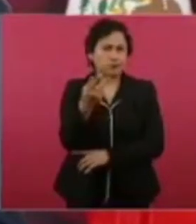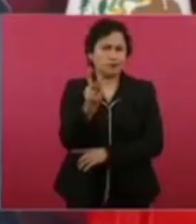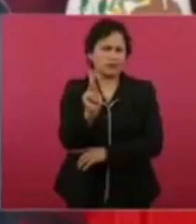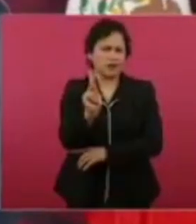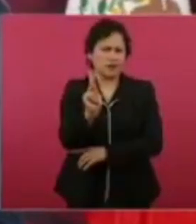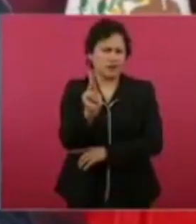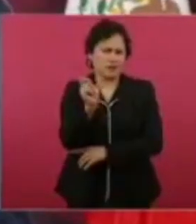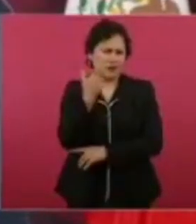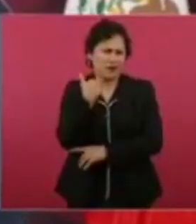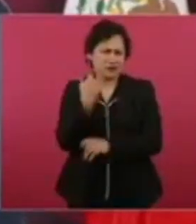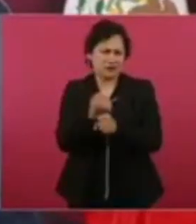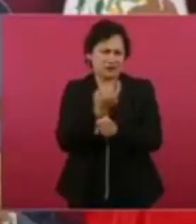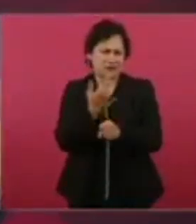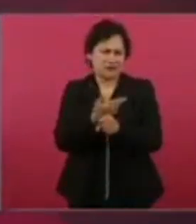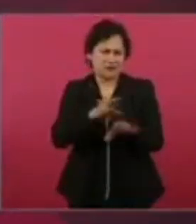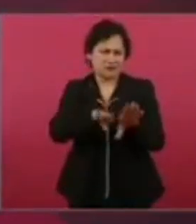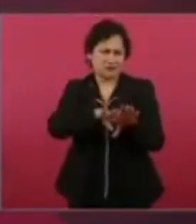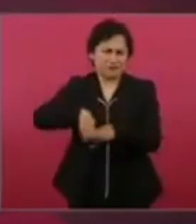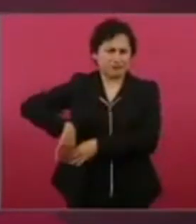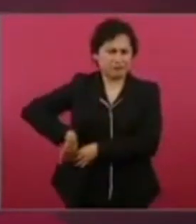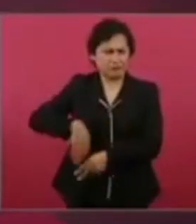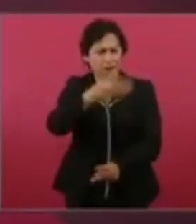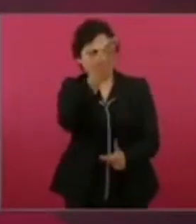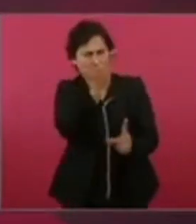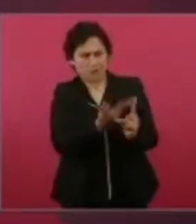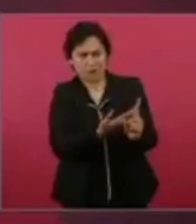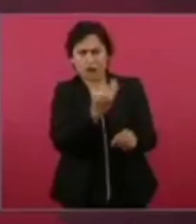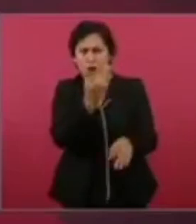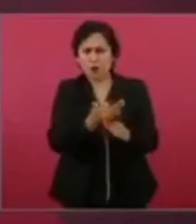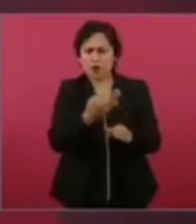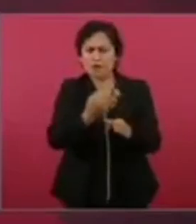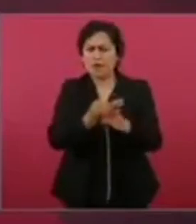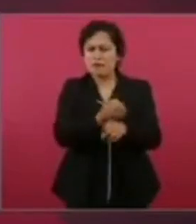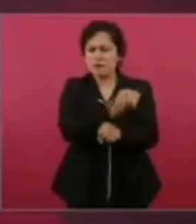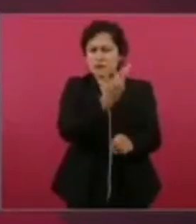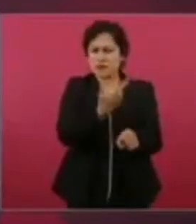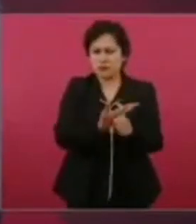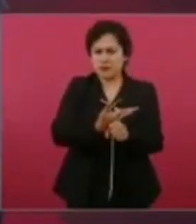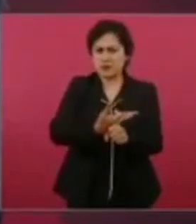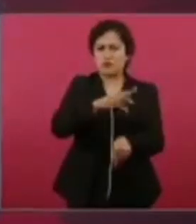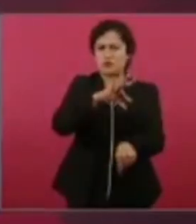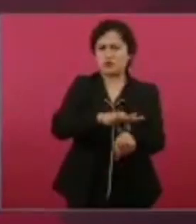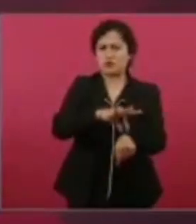El doctor Alcocer es un hombre honesto, íntegro. Gracias.